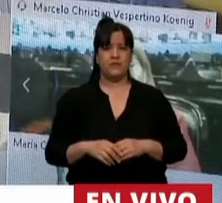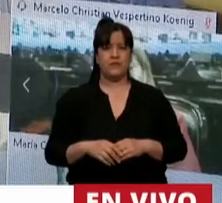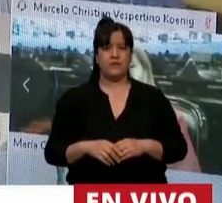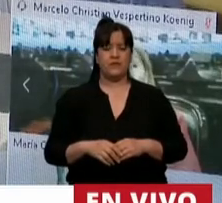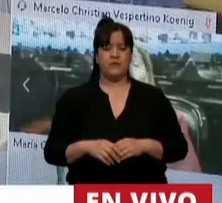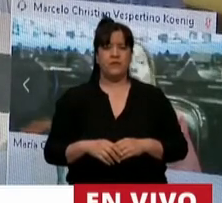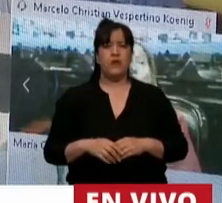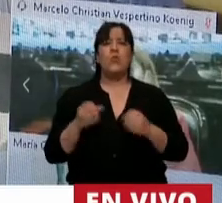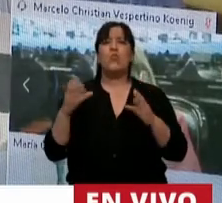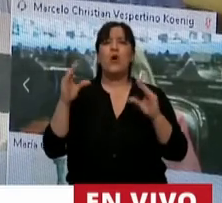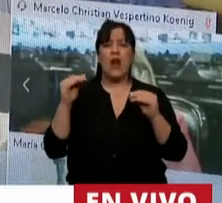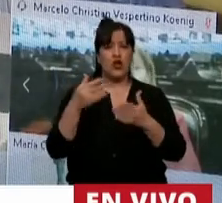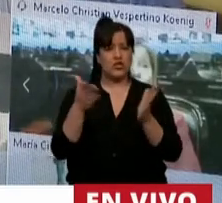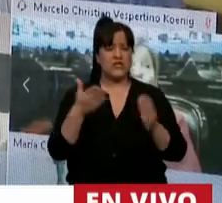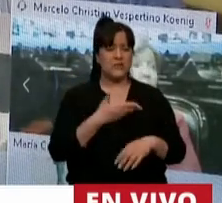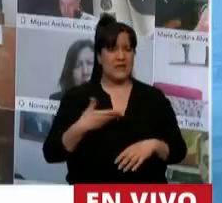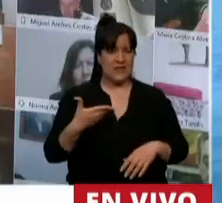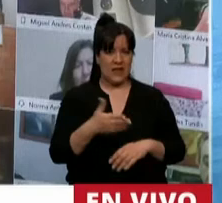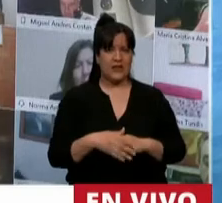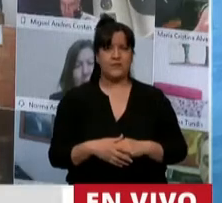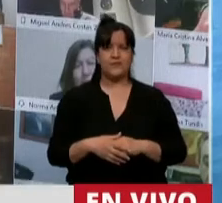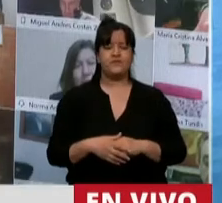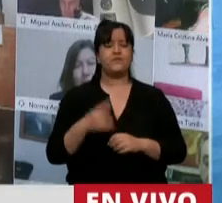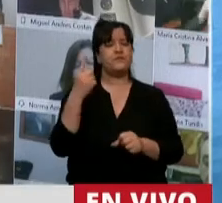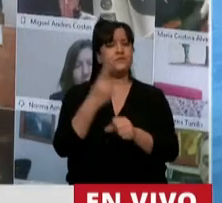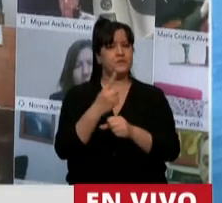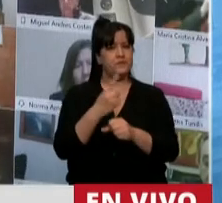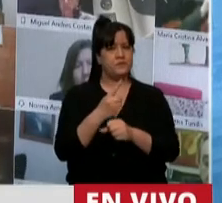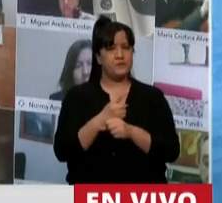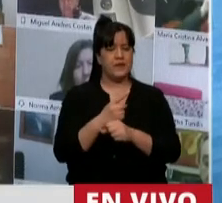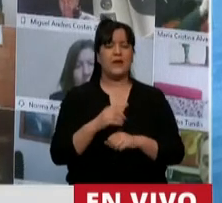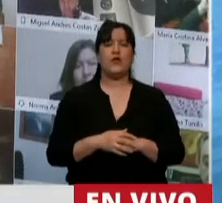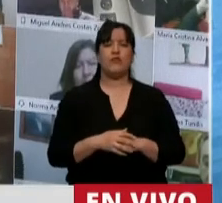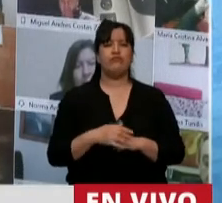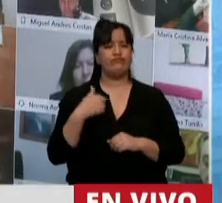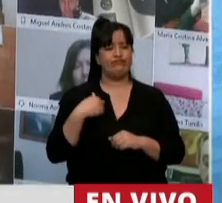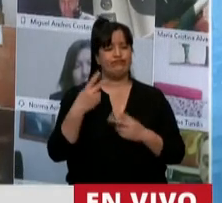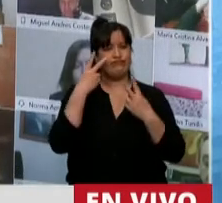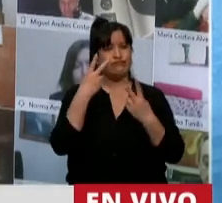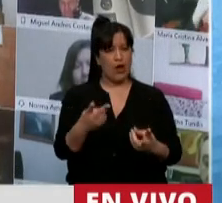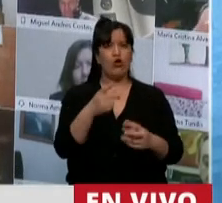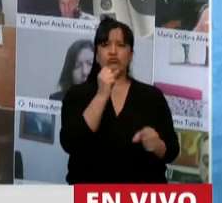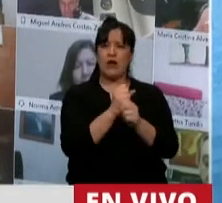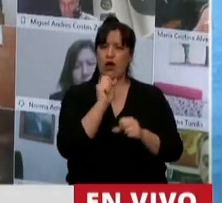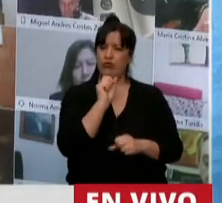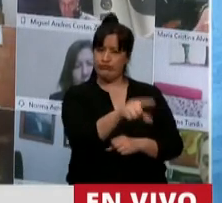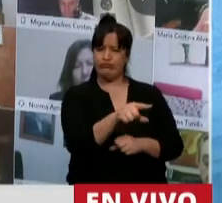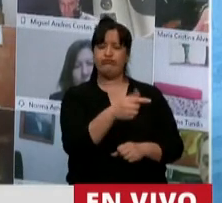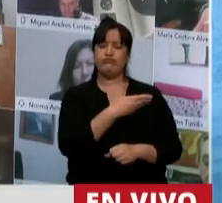Sí, buenas noches, señor presidente. Bueno, primero que nada, mi reconocimiento a su desempeño,